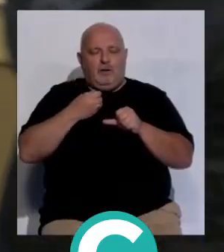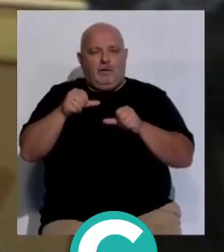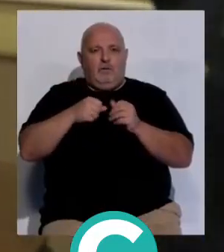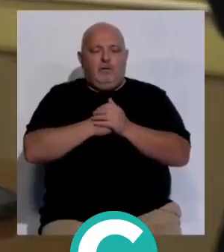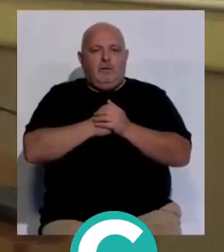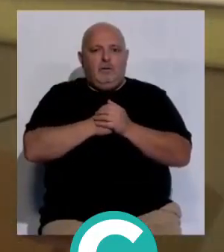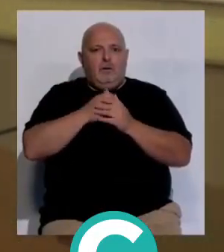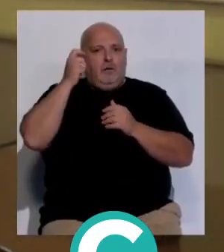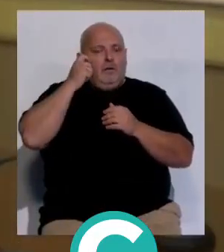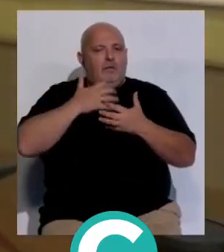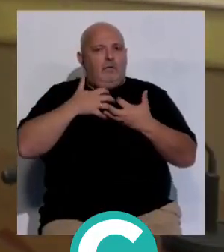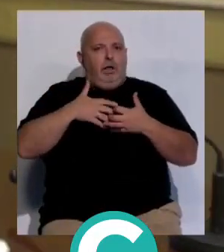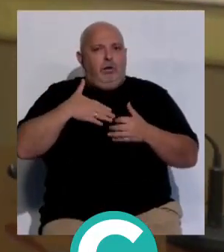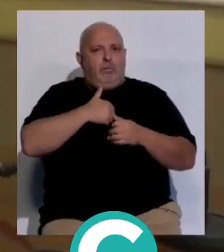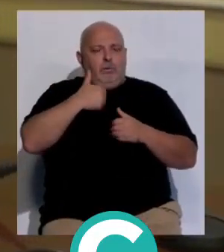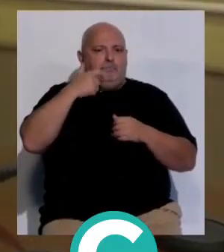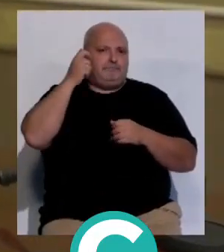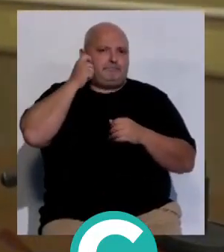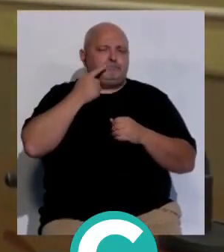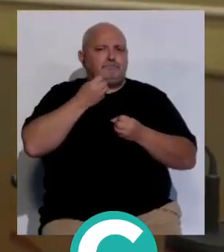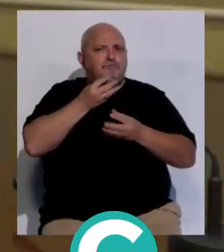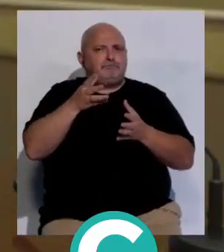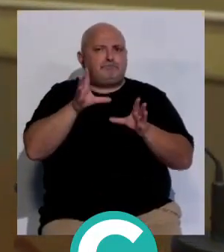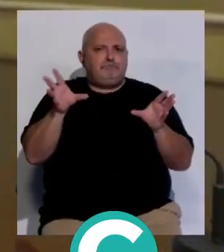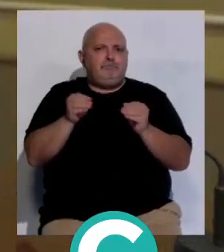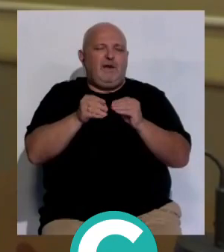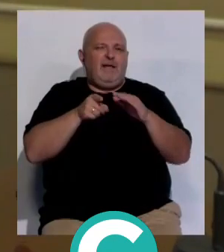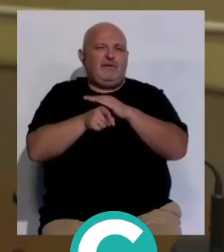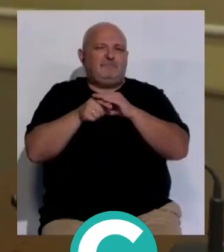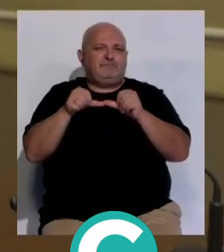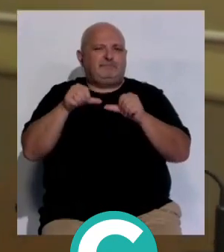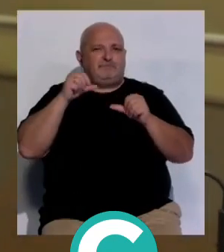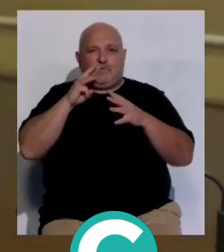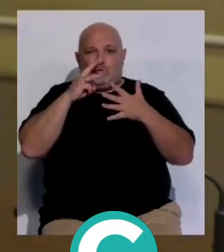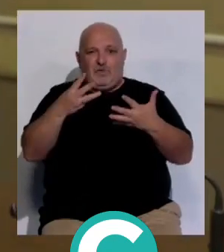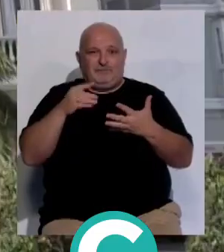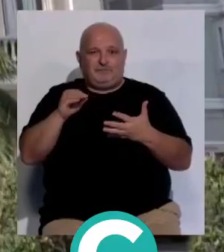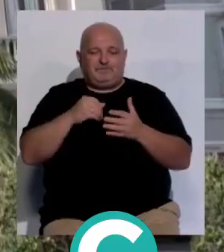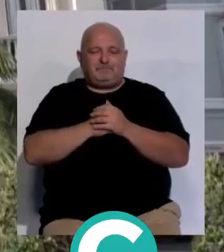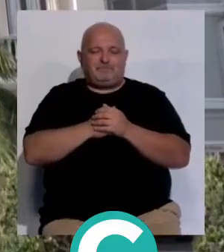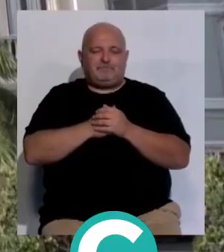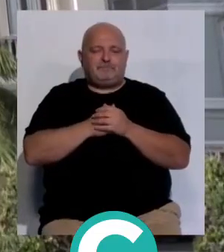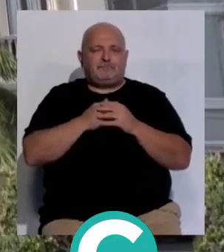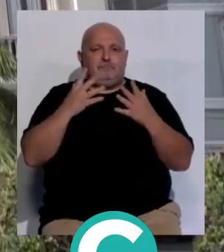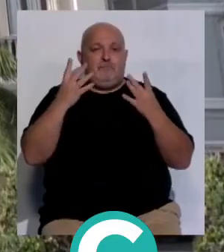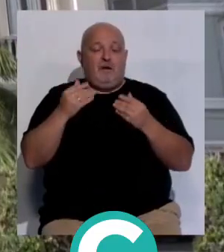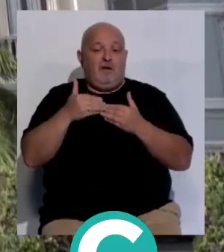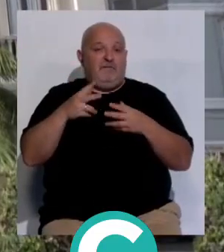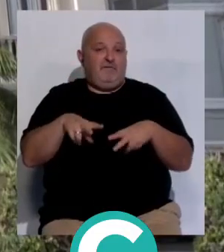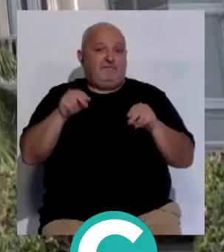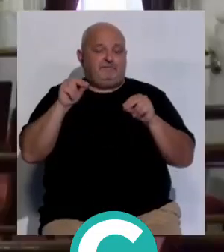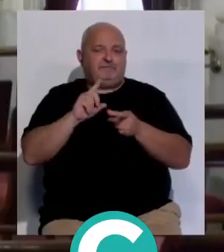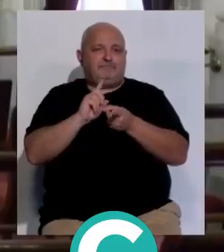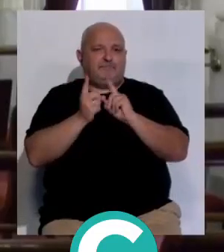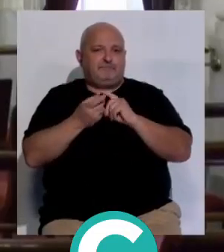El alcalde de Cádiz en funciones José María González ha hecho balance su gestión al frente del consistorio a menos de diez días para que se